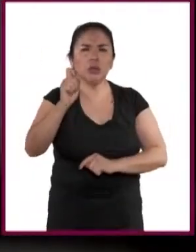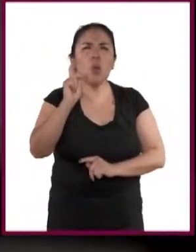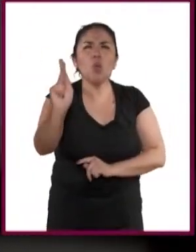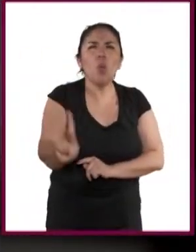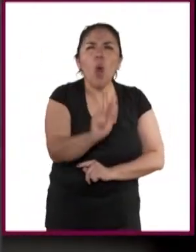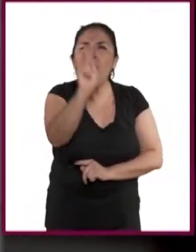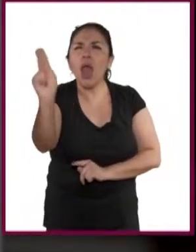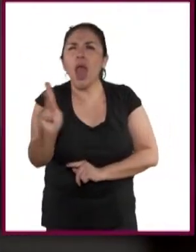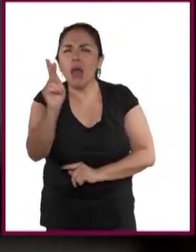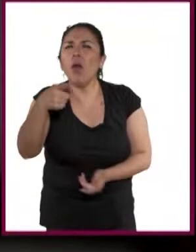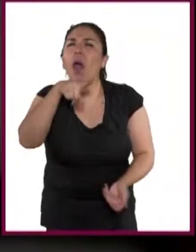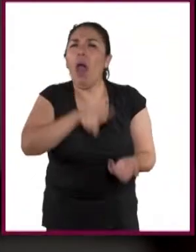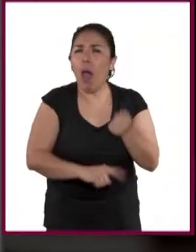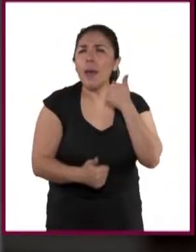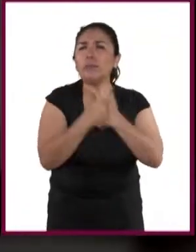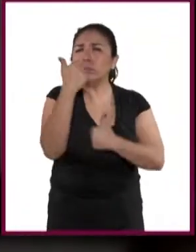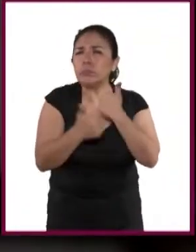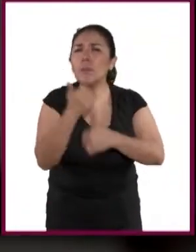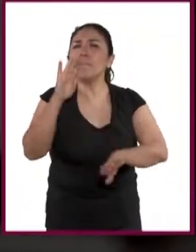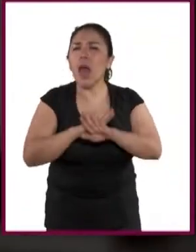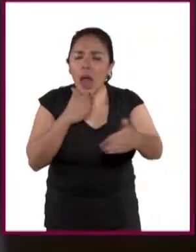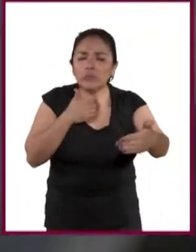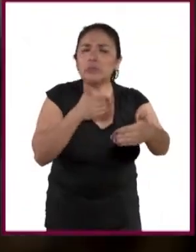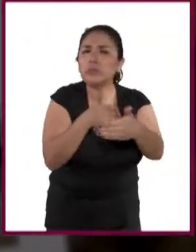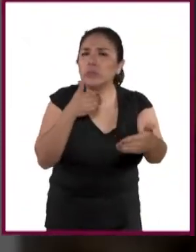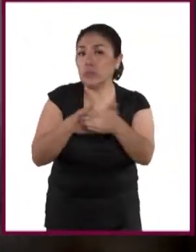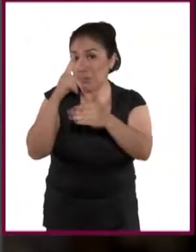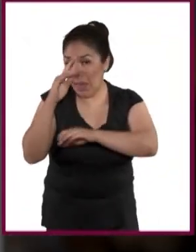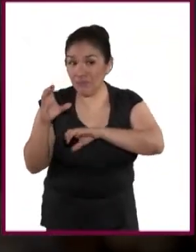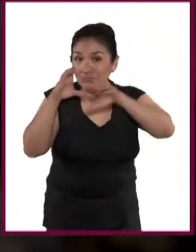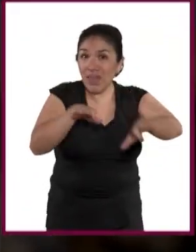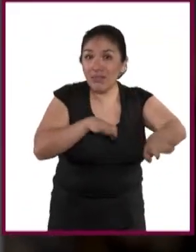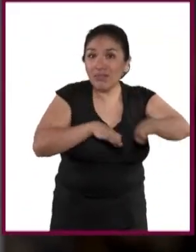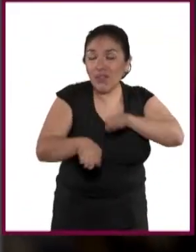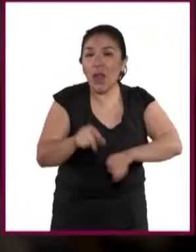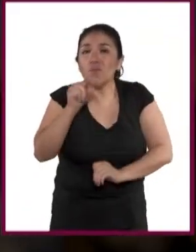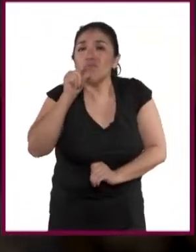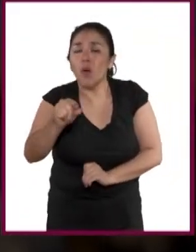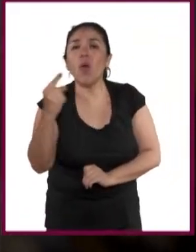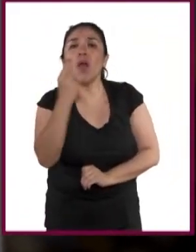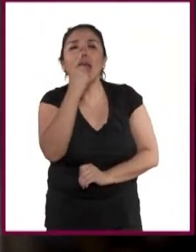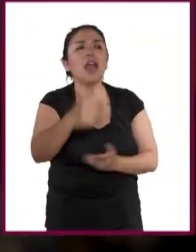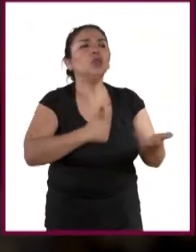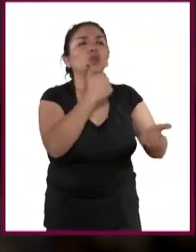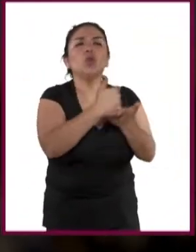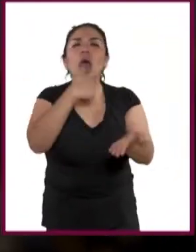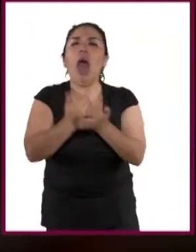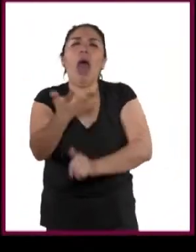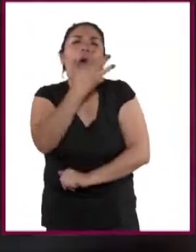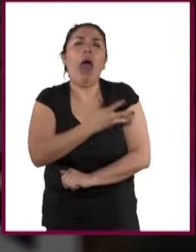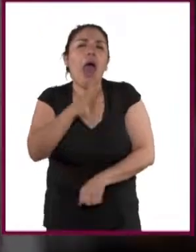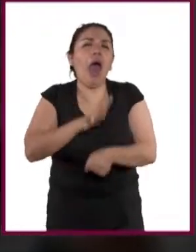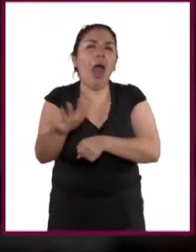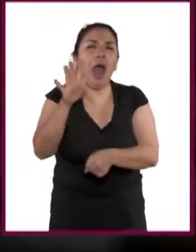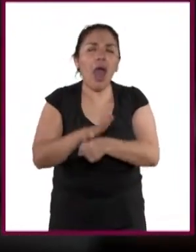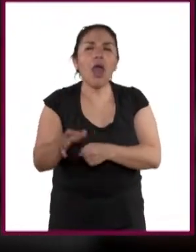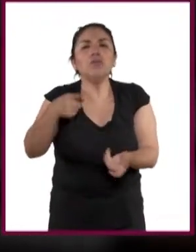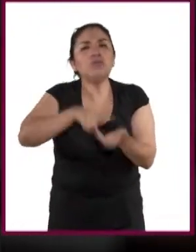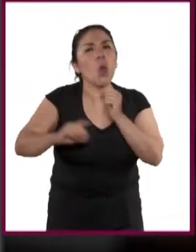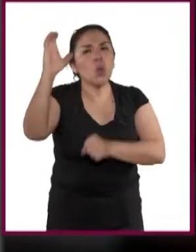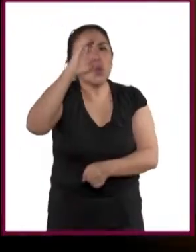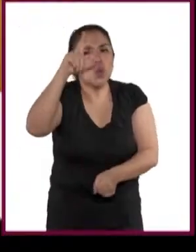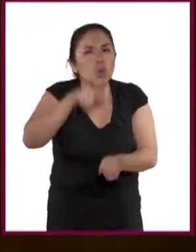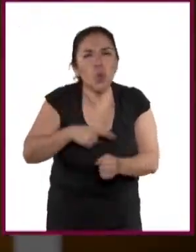zonas rurales enfrentan muchas más limitantes al incorporarse al mundo laboral que las de zonas urbanas. Factores